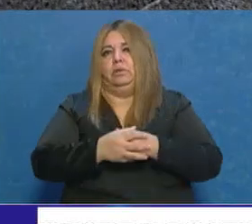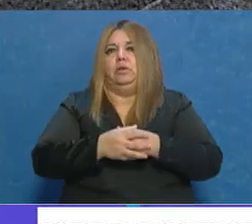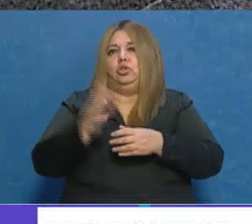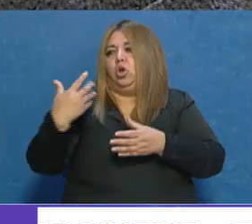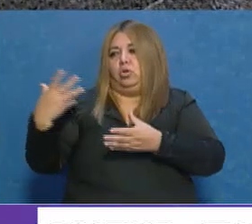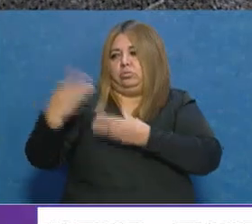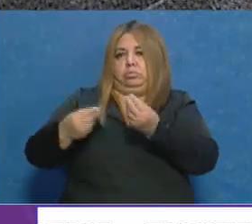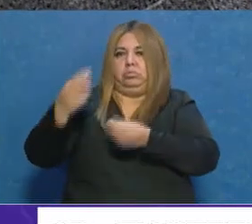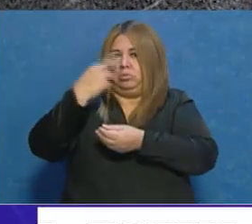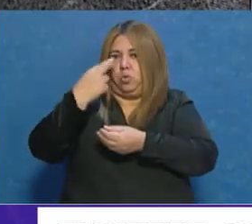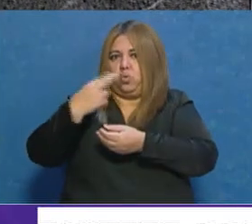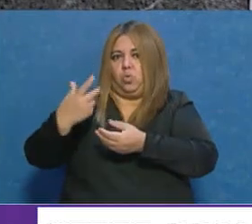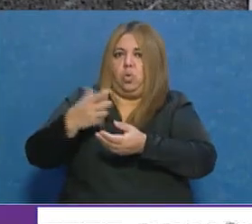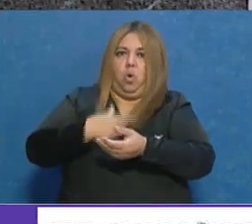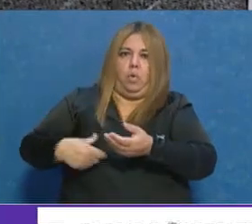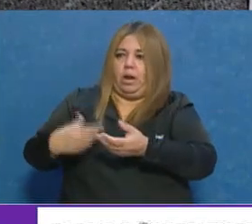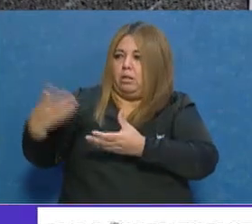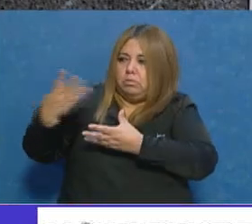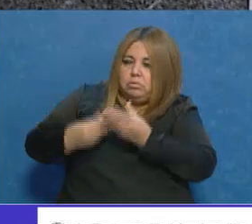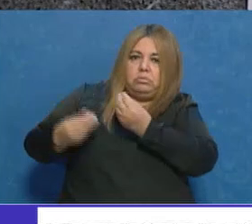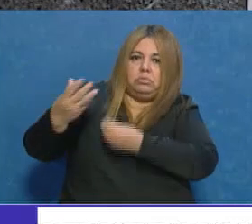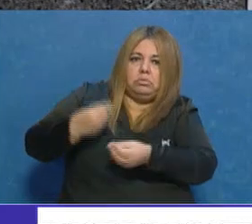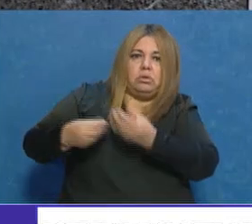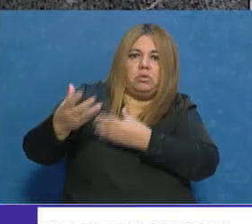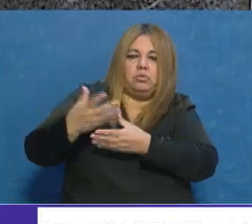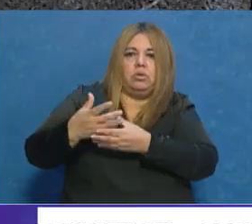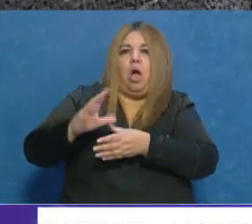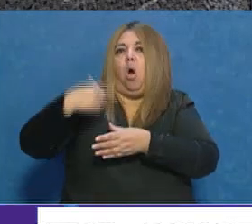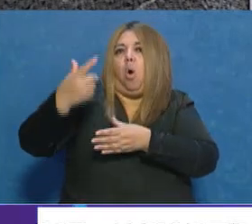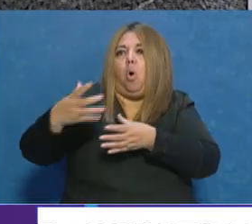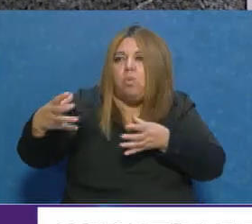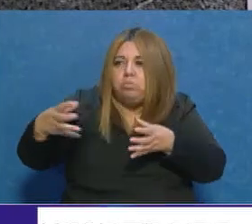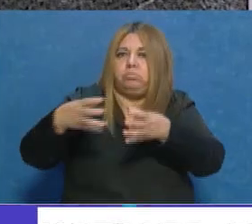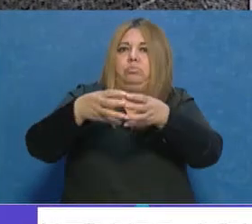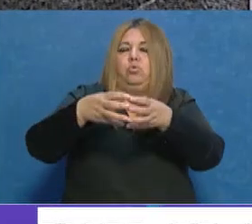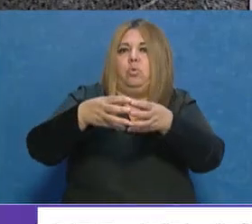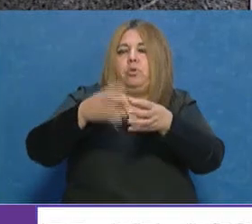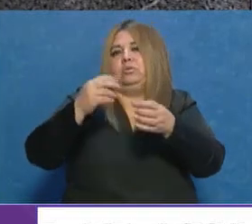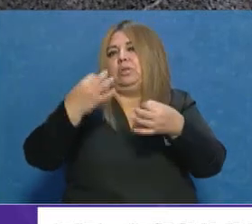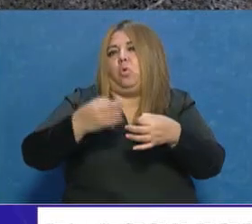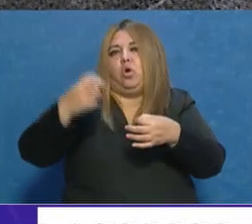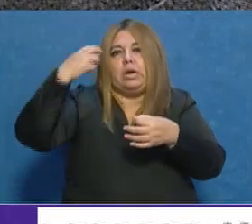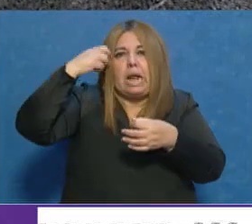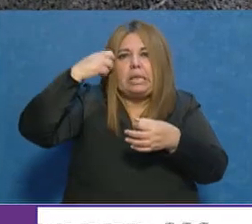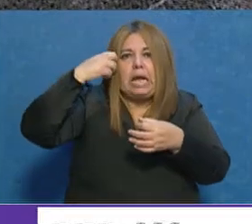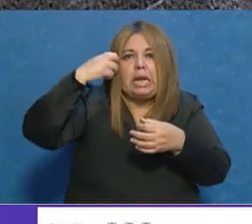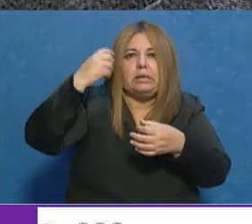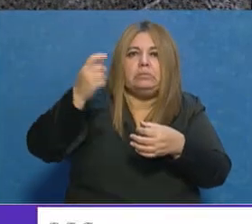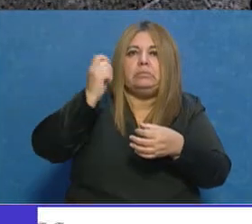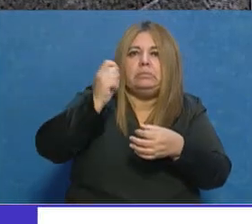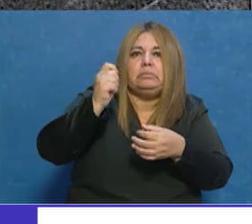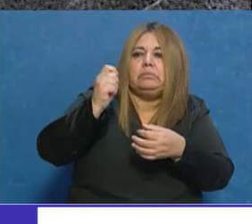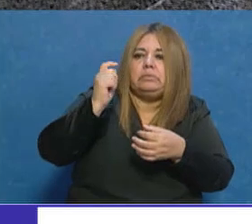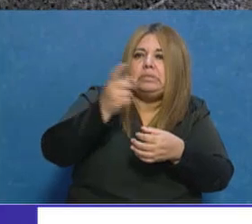a sus colaboradores probablemente, o bien en un encuentro mayor ya con dirigentes de la Unión Cívica Radical, a quien proponer